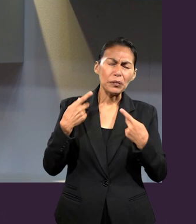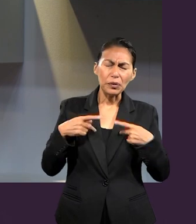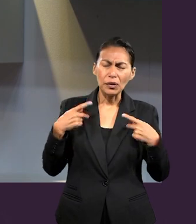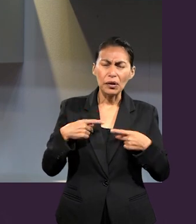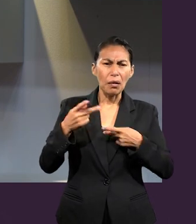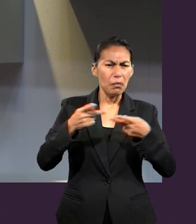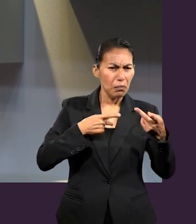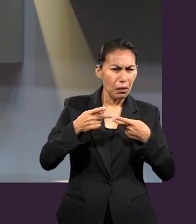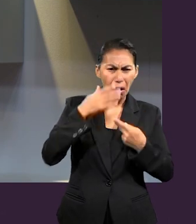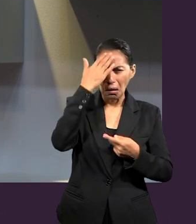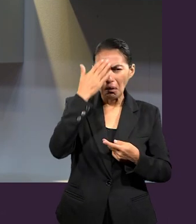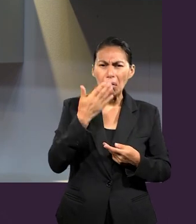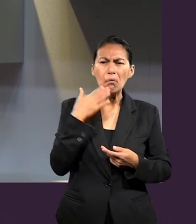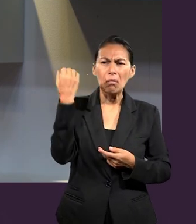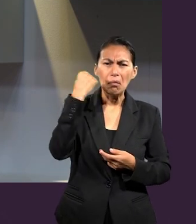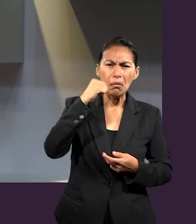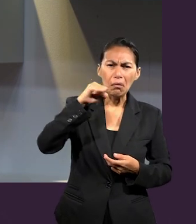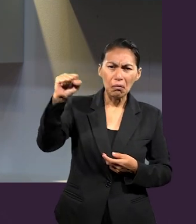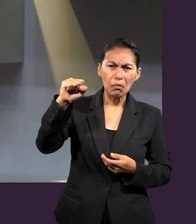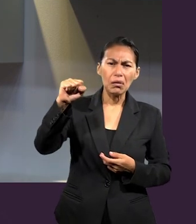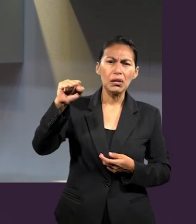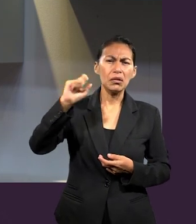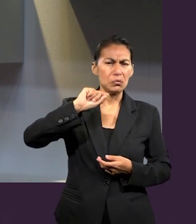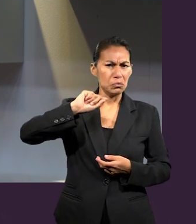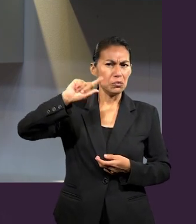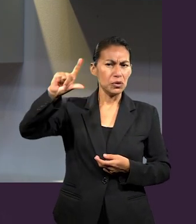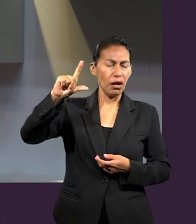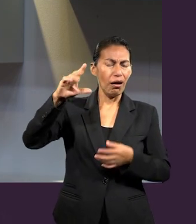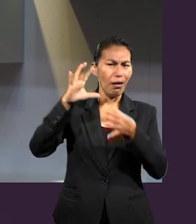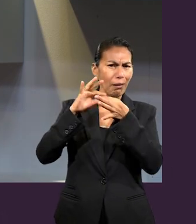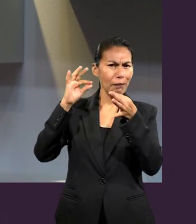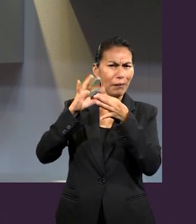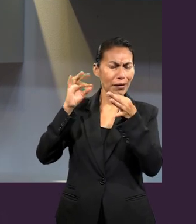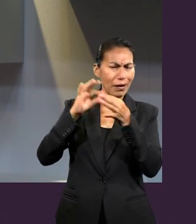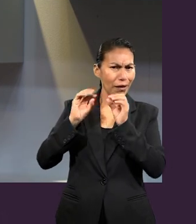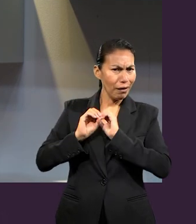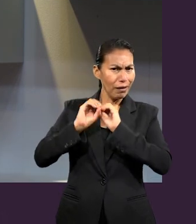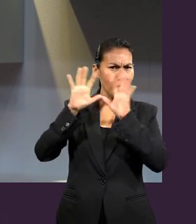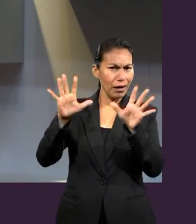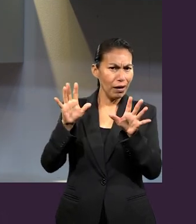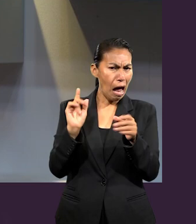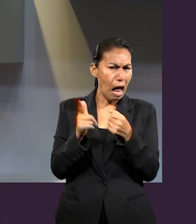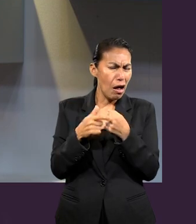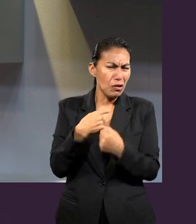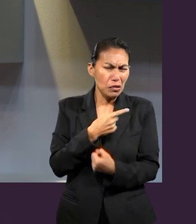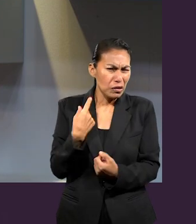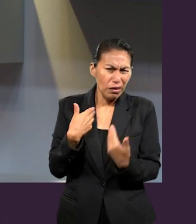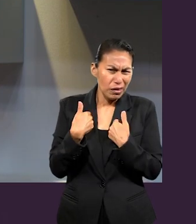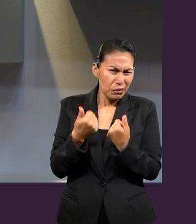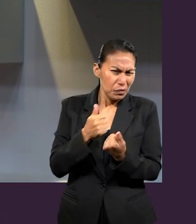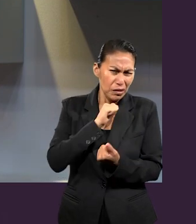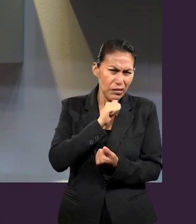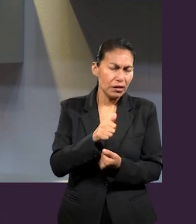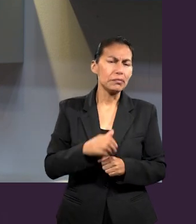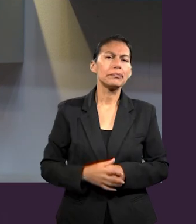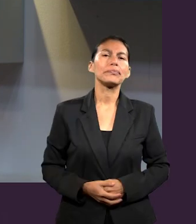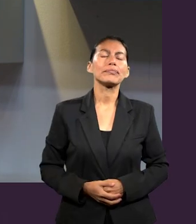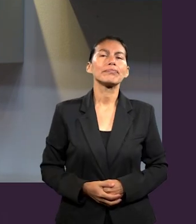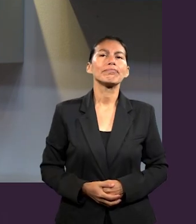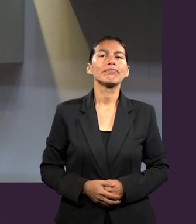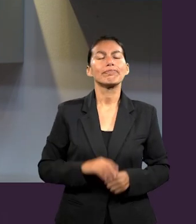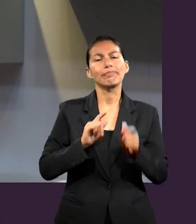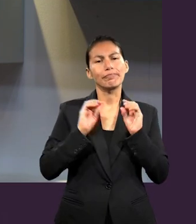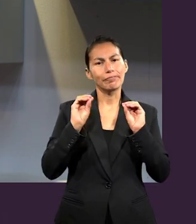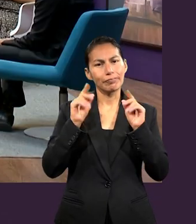tenemos personas preparadas, capacitadas, que nos ayudan a entender aquellos términos o conceptos que nosotros no podemos manejar. Muy bien,